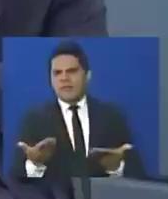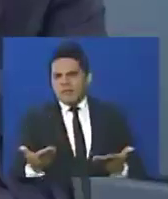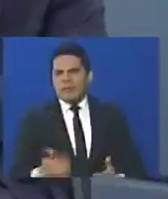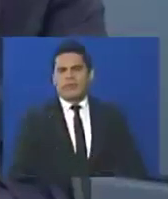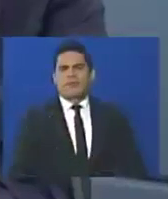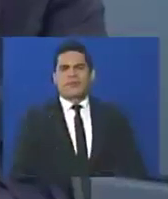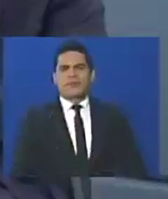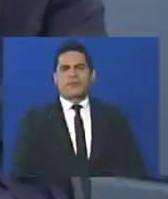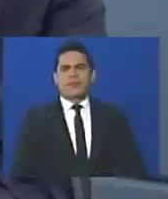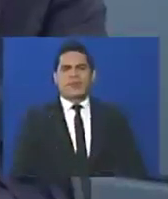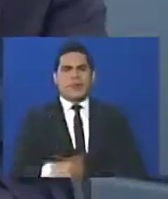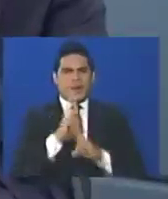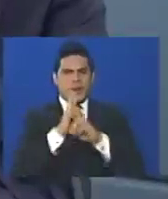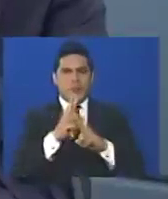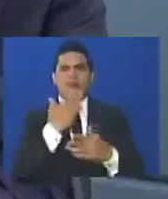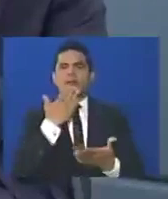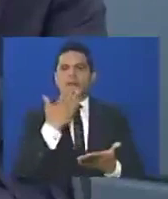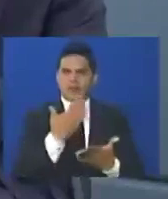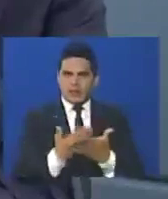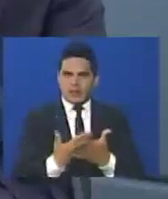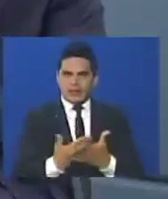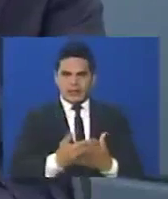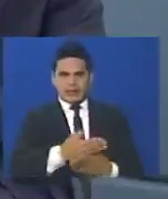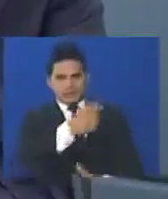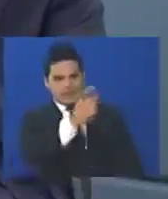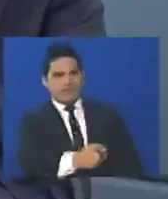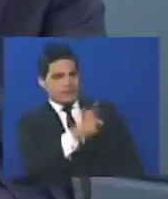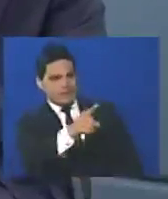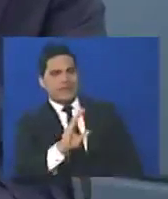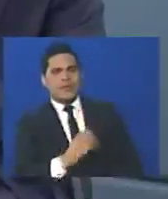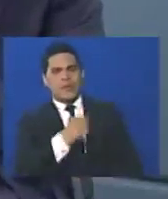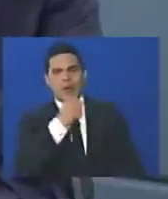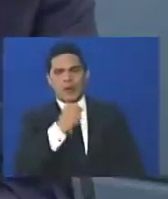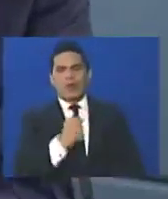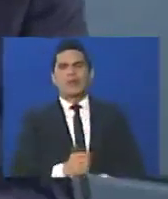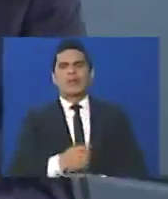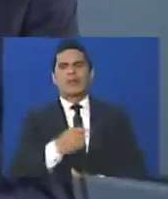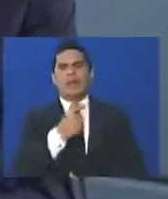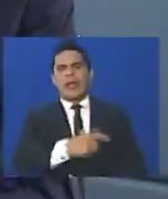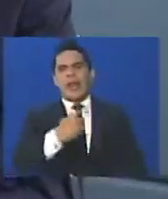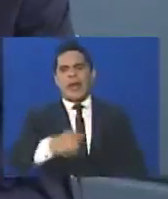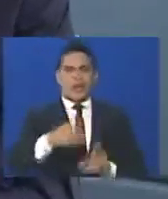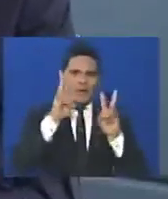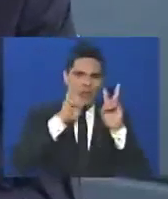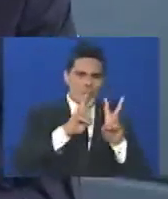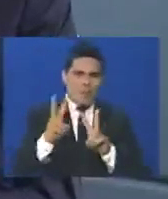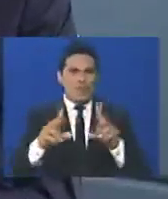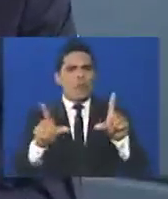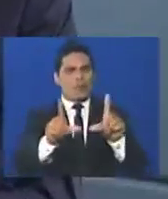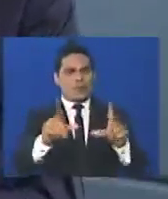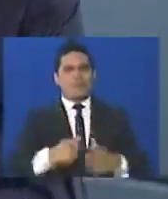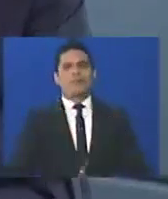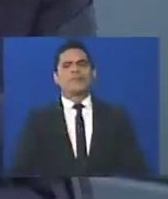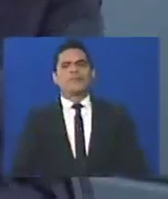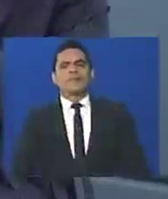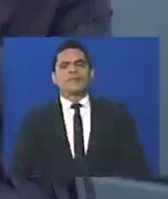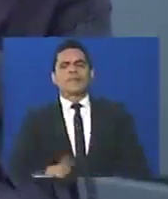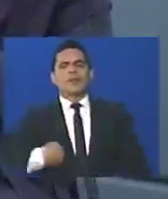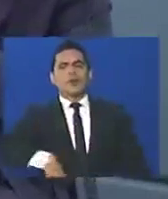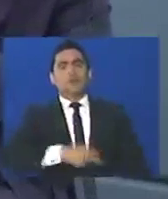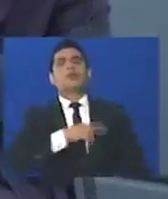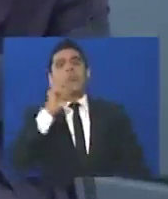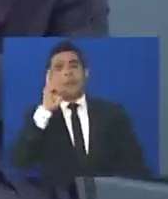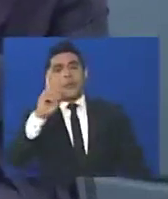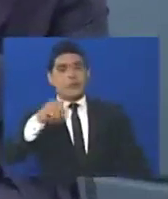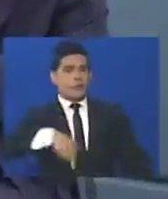Muchísimas gracias, Wilmer, a ti y a tu audiencia por recibirme. Vivimos ciertamente